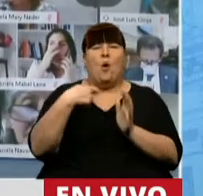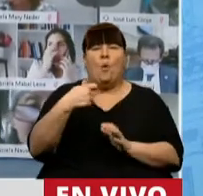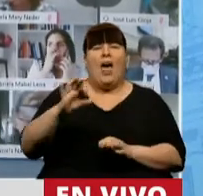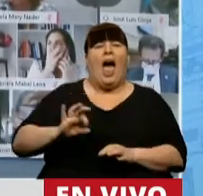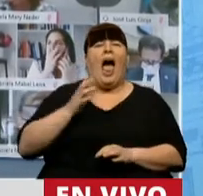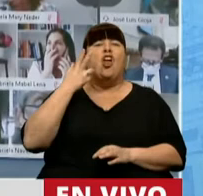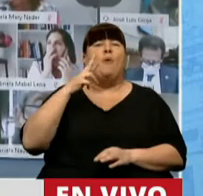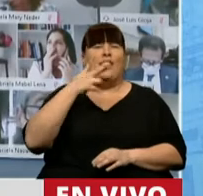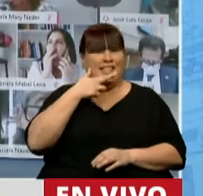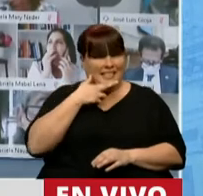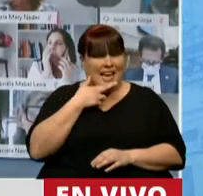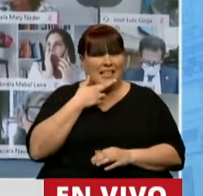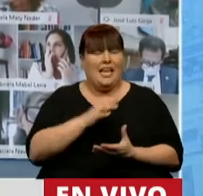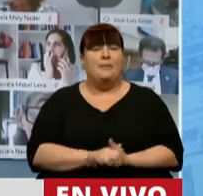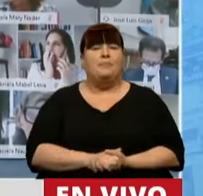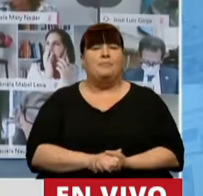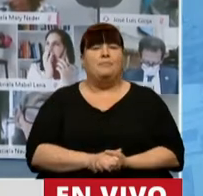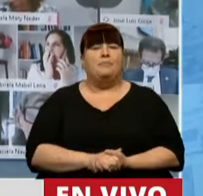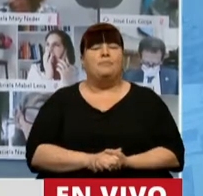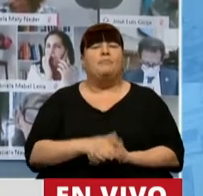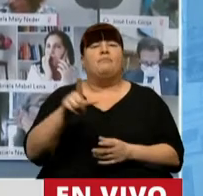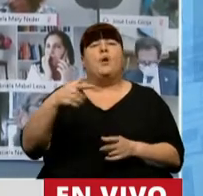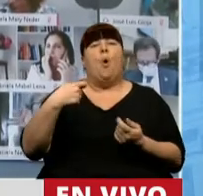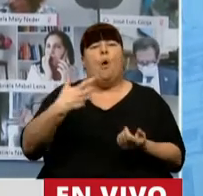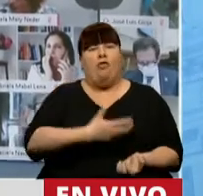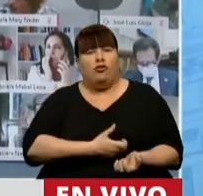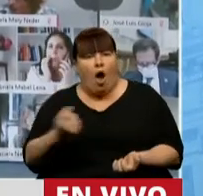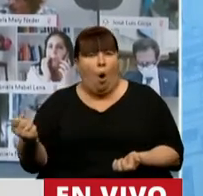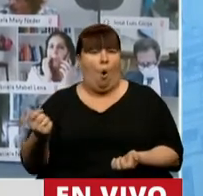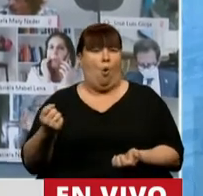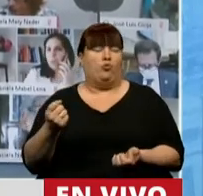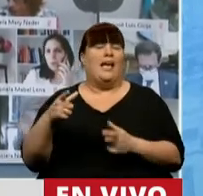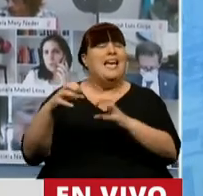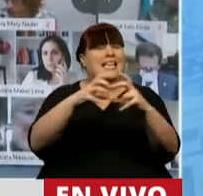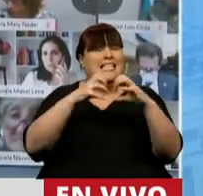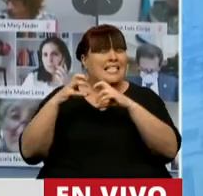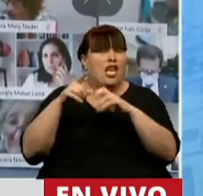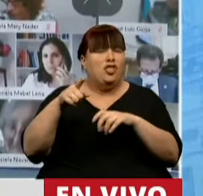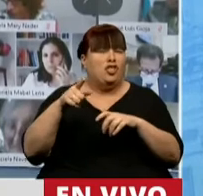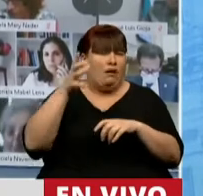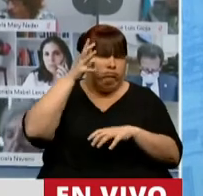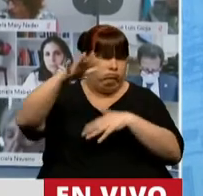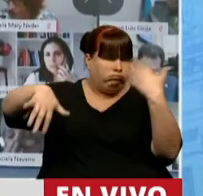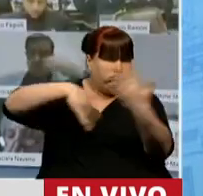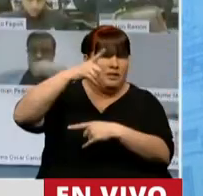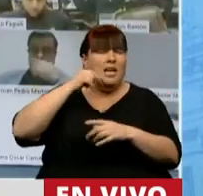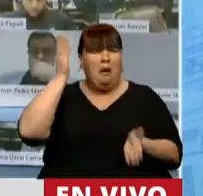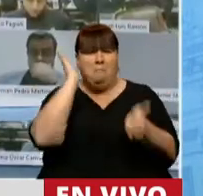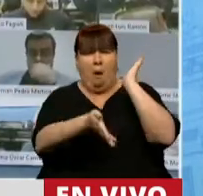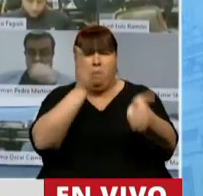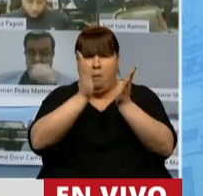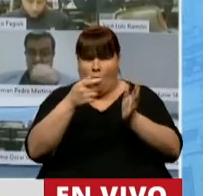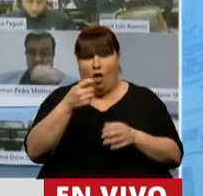del año 2017, donde se ajustó a los jubilados y jubiladas una sesión escandalosa con una brutal